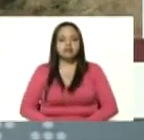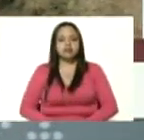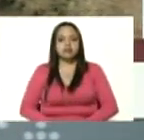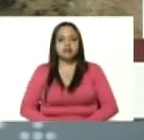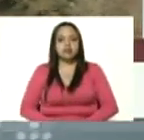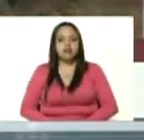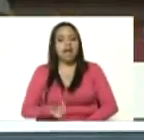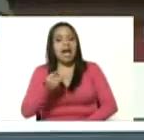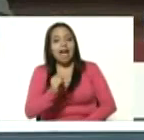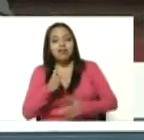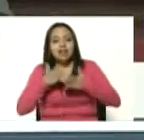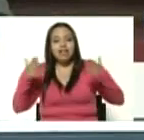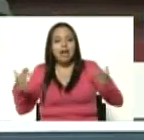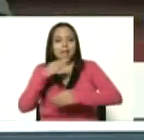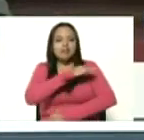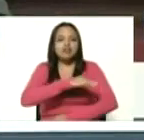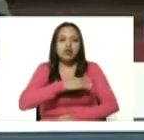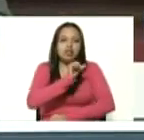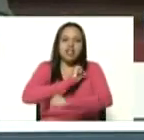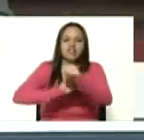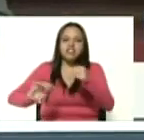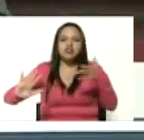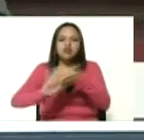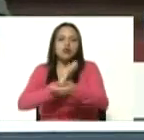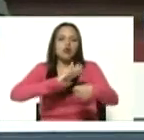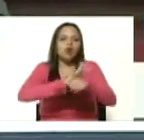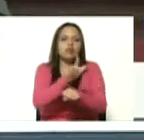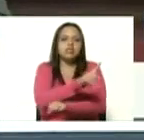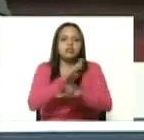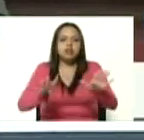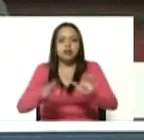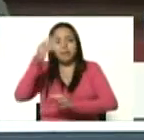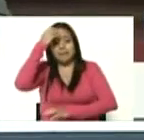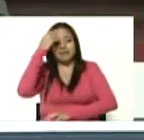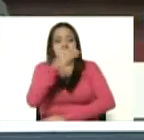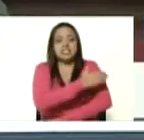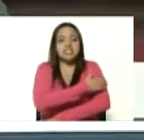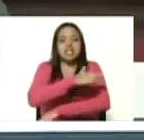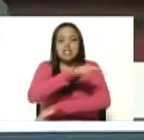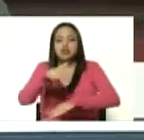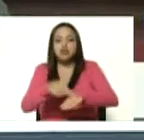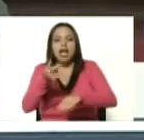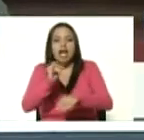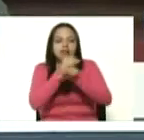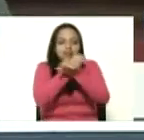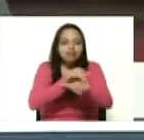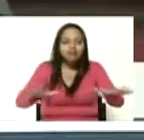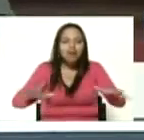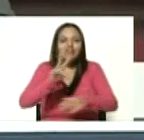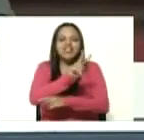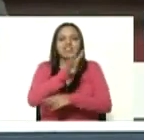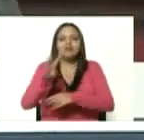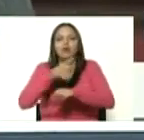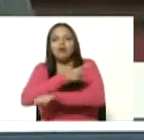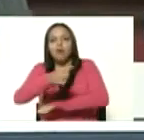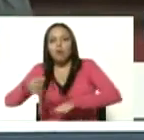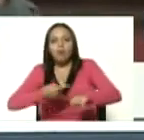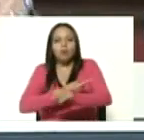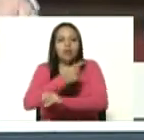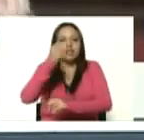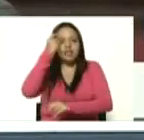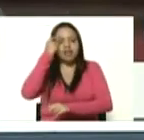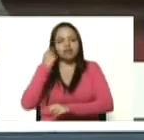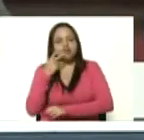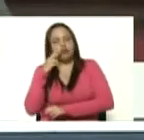cumpliendo una gran misión en la lucha contra el COVID-19 la milicia nacional bolivariana está desplegada las 24 horas del día uno